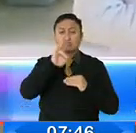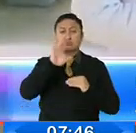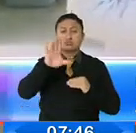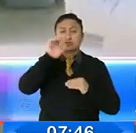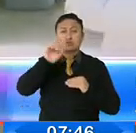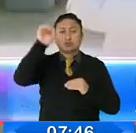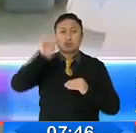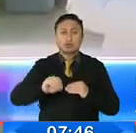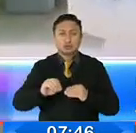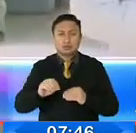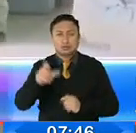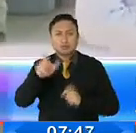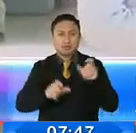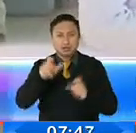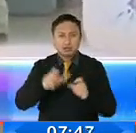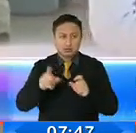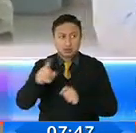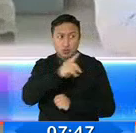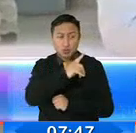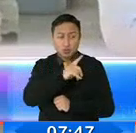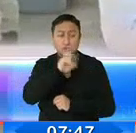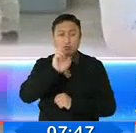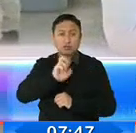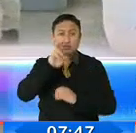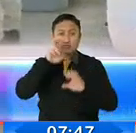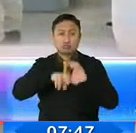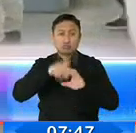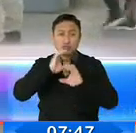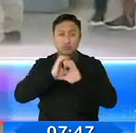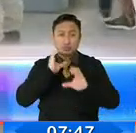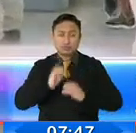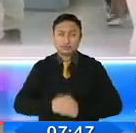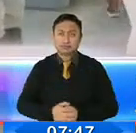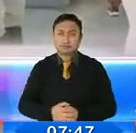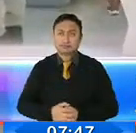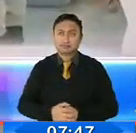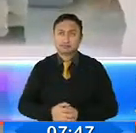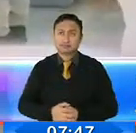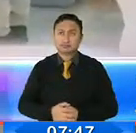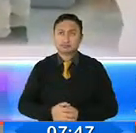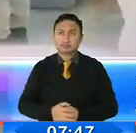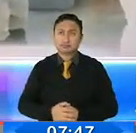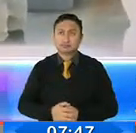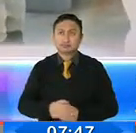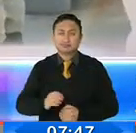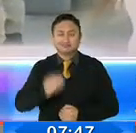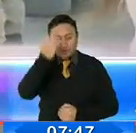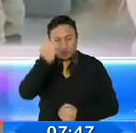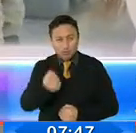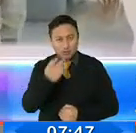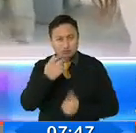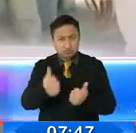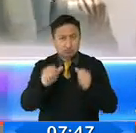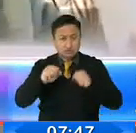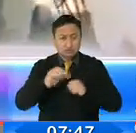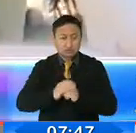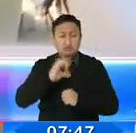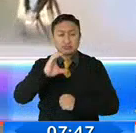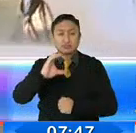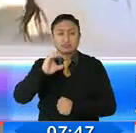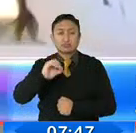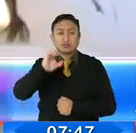% el número de usuarios que pueden ingresar a las unidades? Muy buenos días, es correcto. El COE